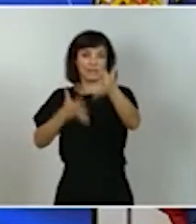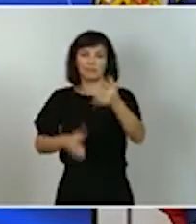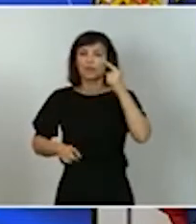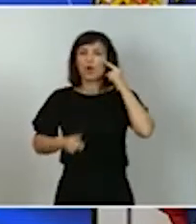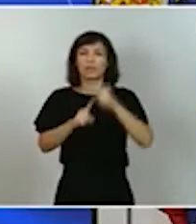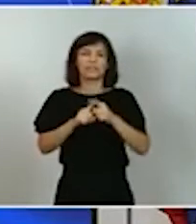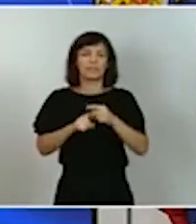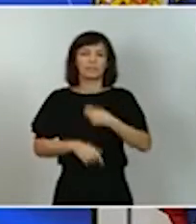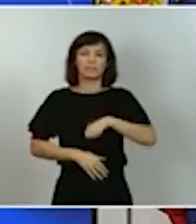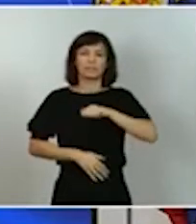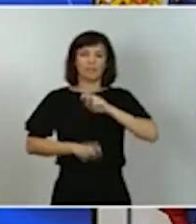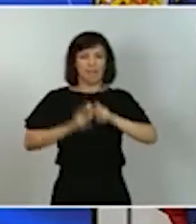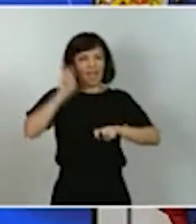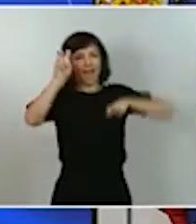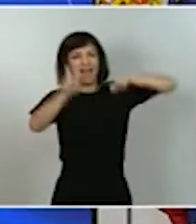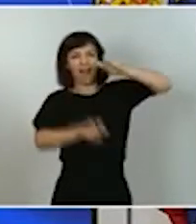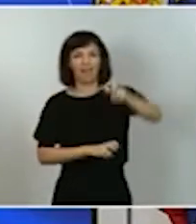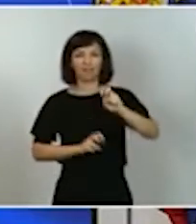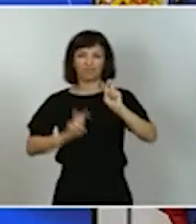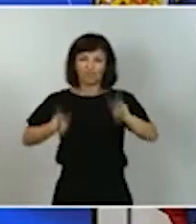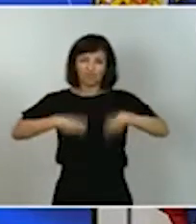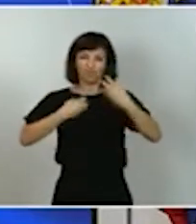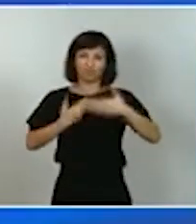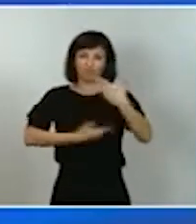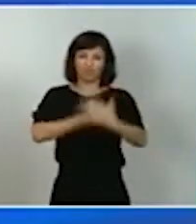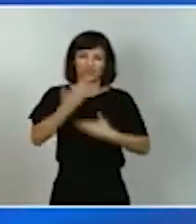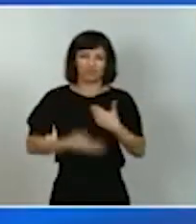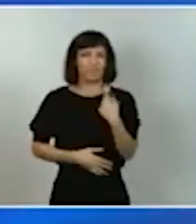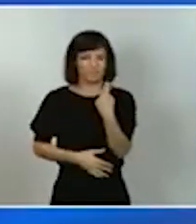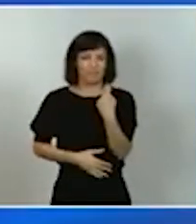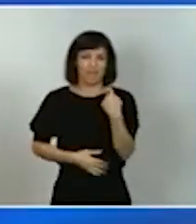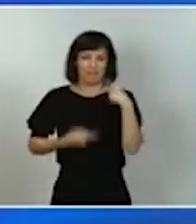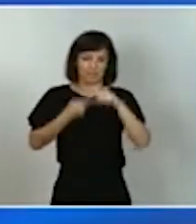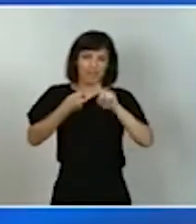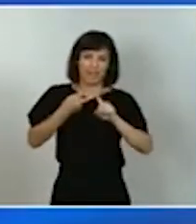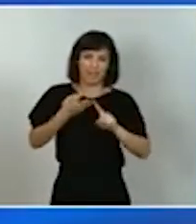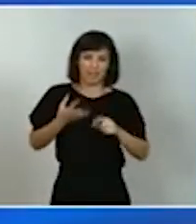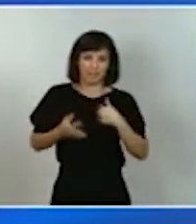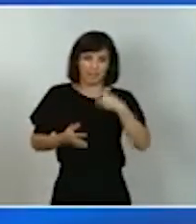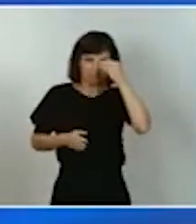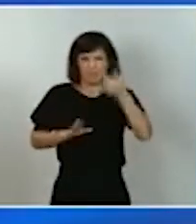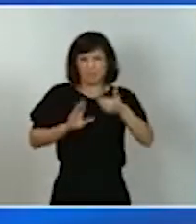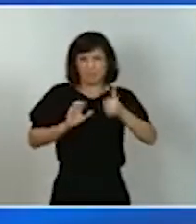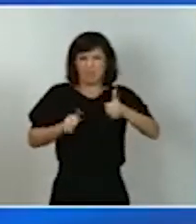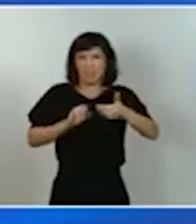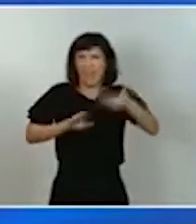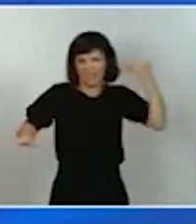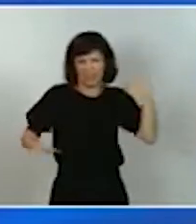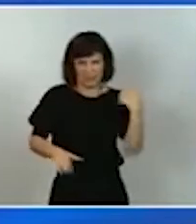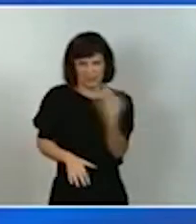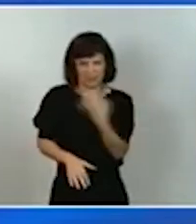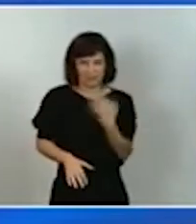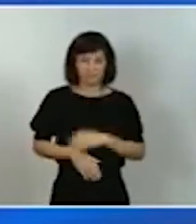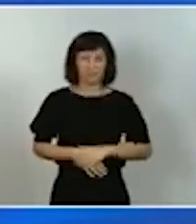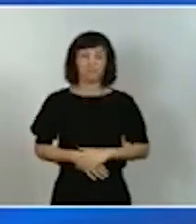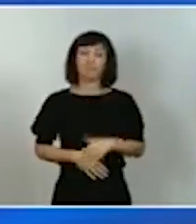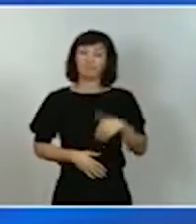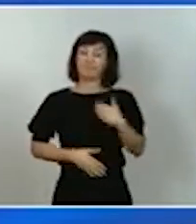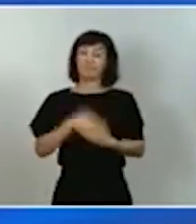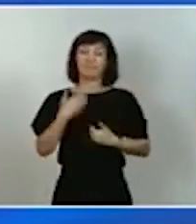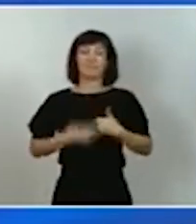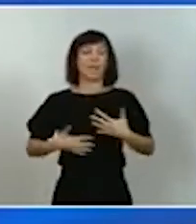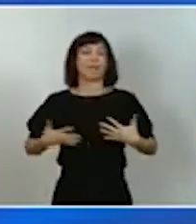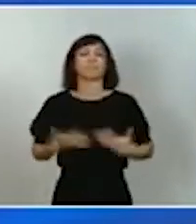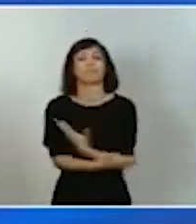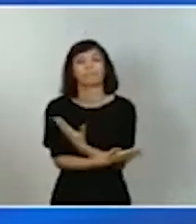y en las transformaciones que necesitábamos acometer, a mi juicio, desde hace años. En marzo, desgraciadamente lo sabemos todos, llegó